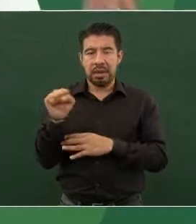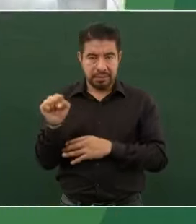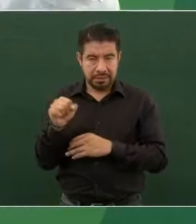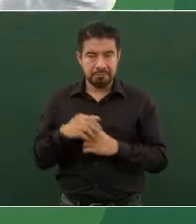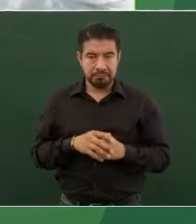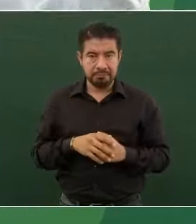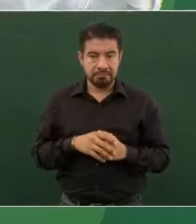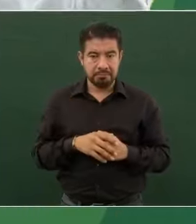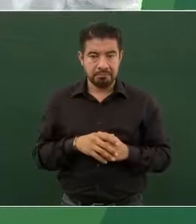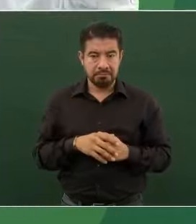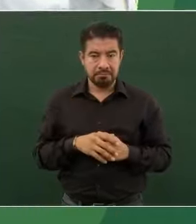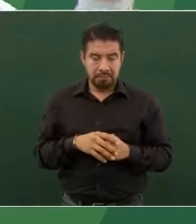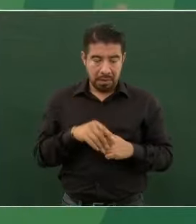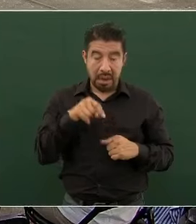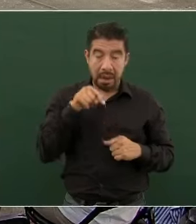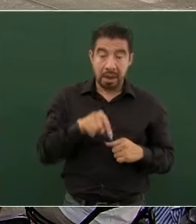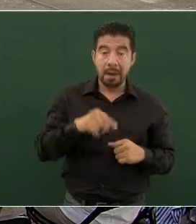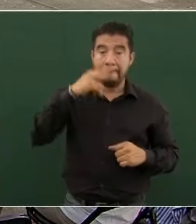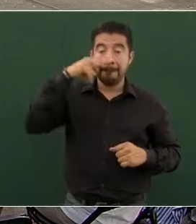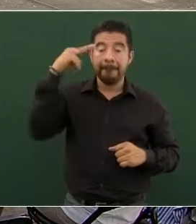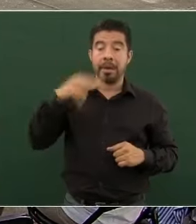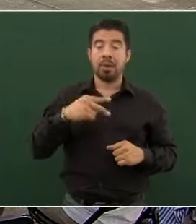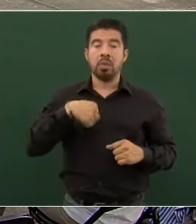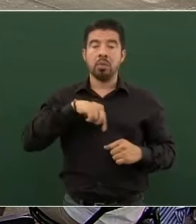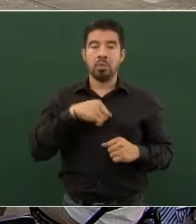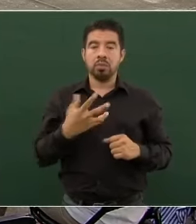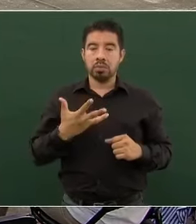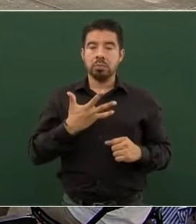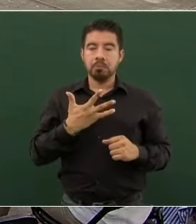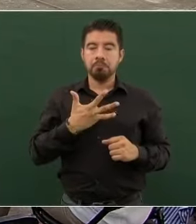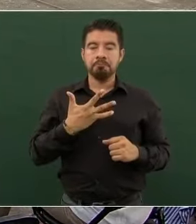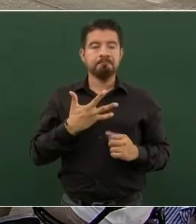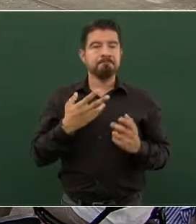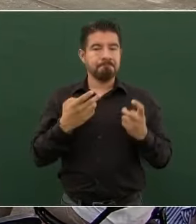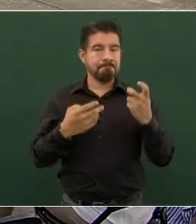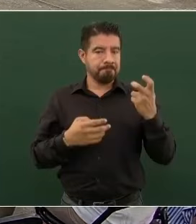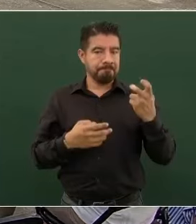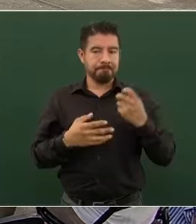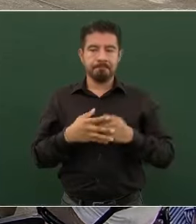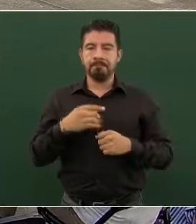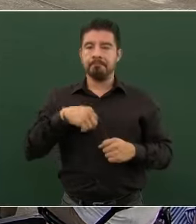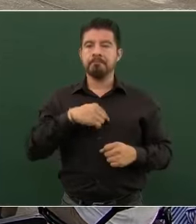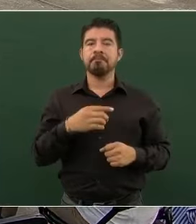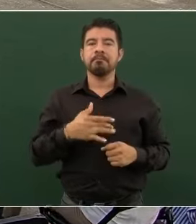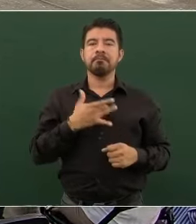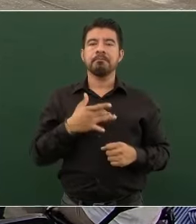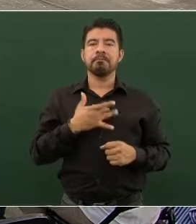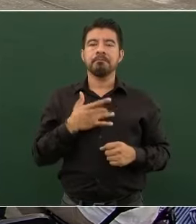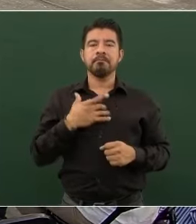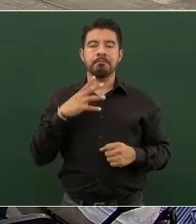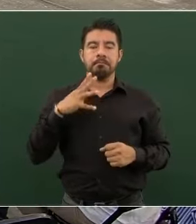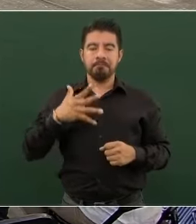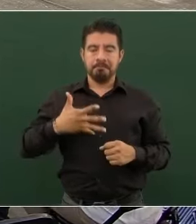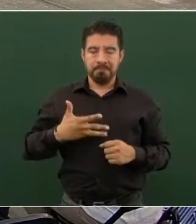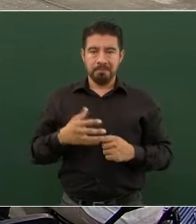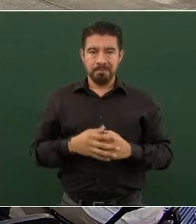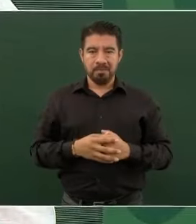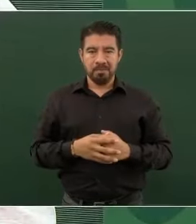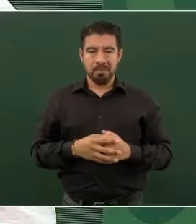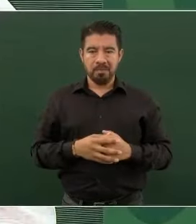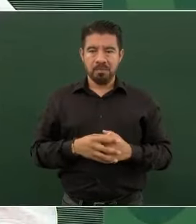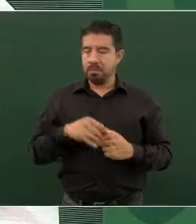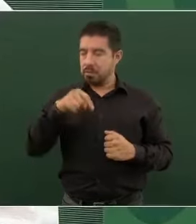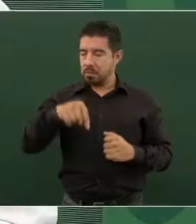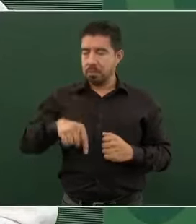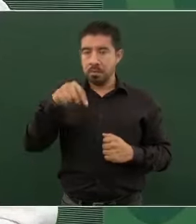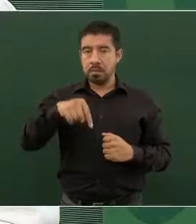Nosotros tenemos en México, y eso debe ser motivo de orgullo, el programa